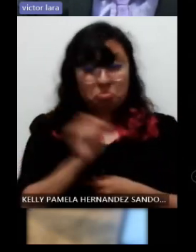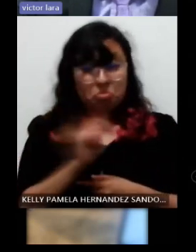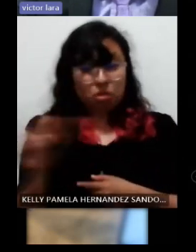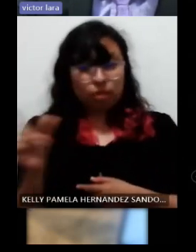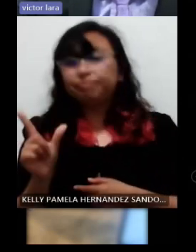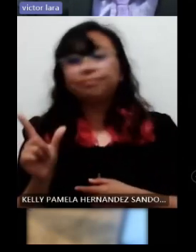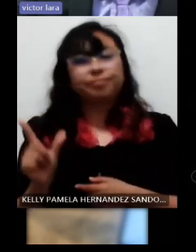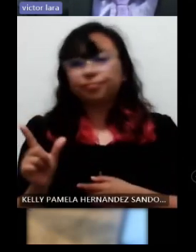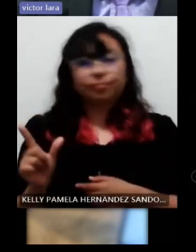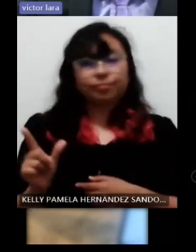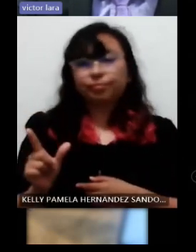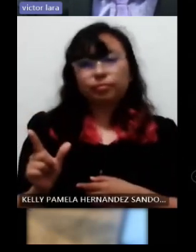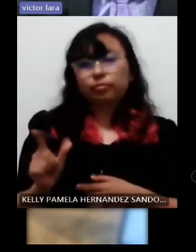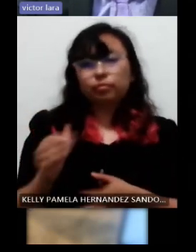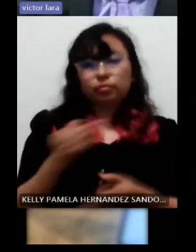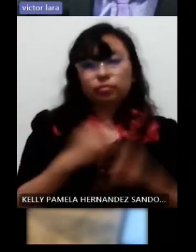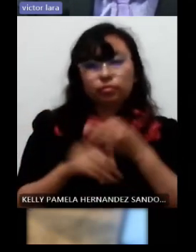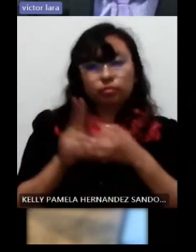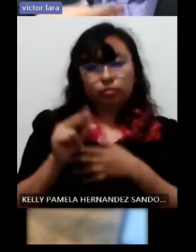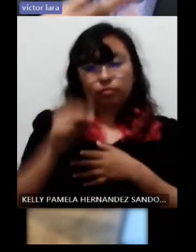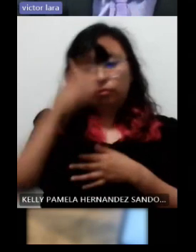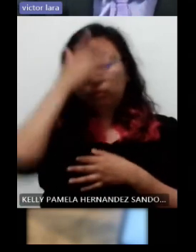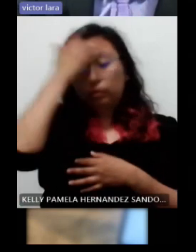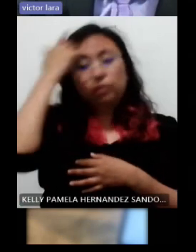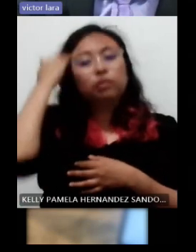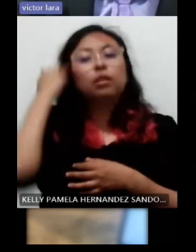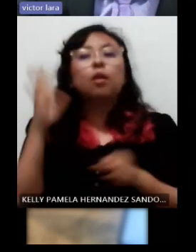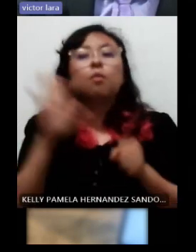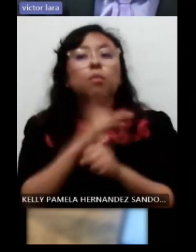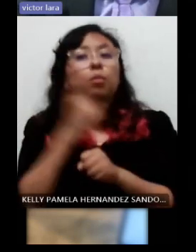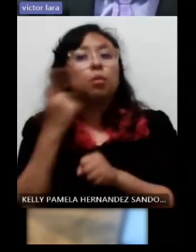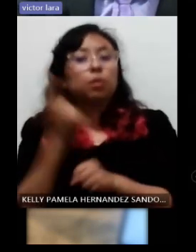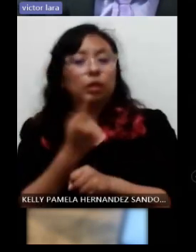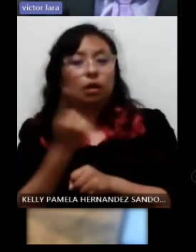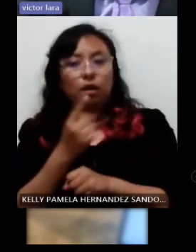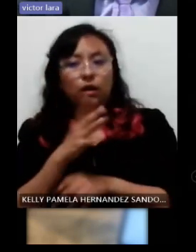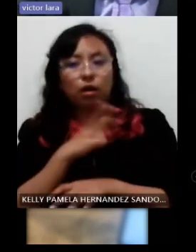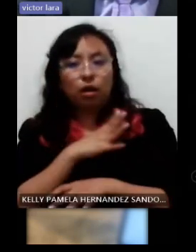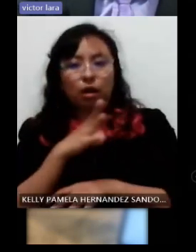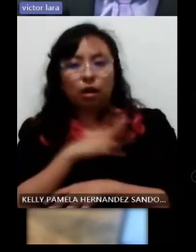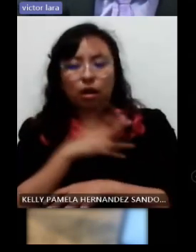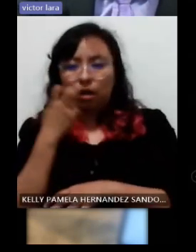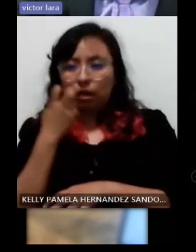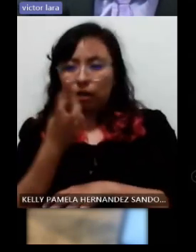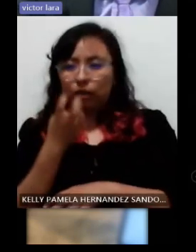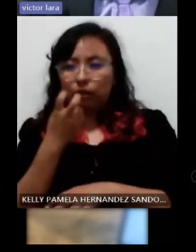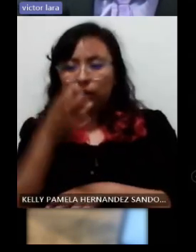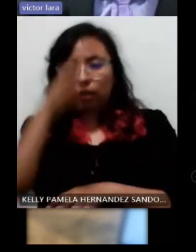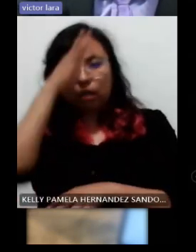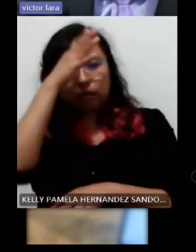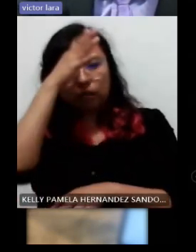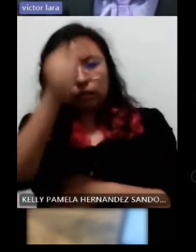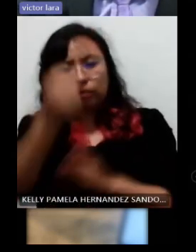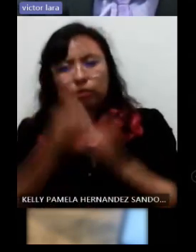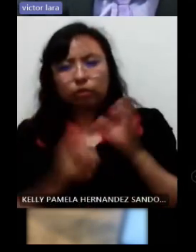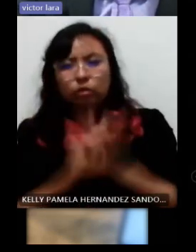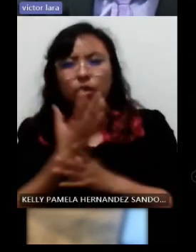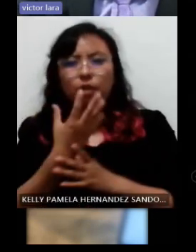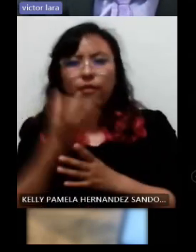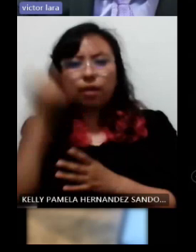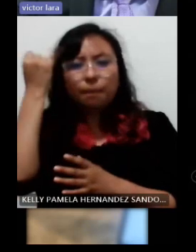la puede integrar porque aparte de empezar a dar esta conceptualización de imágenes